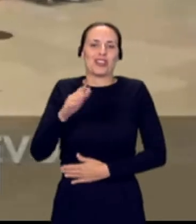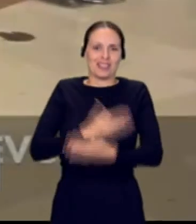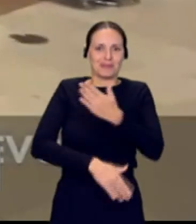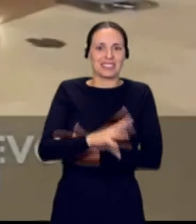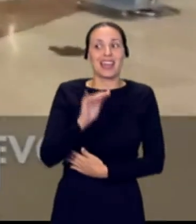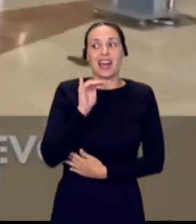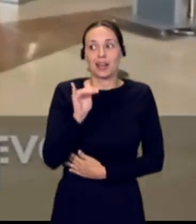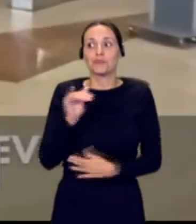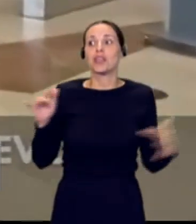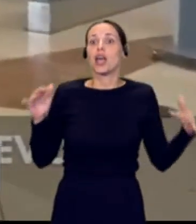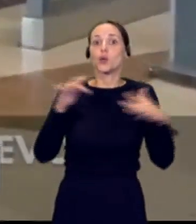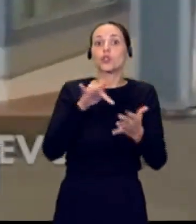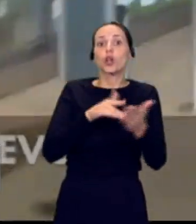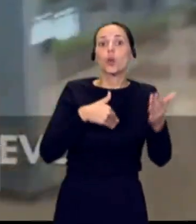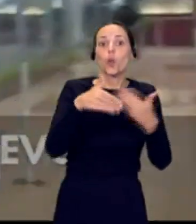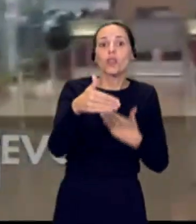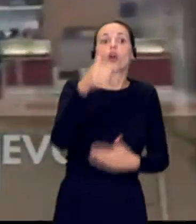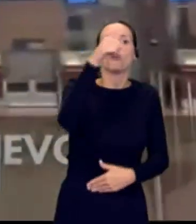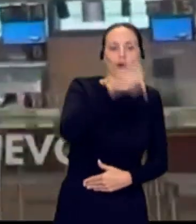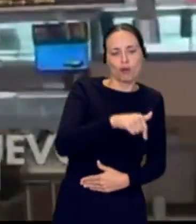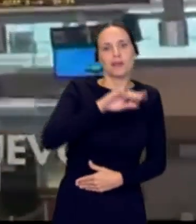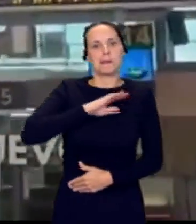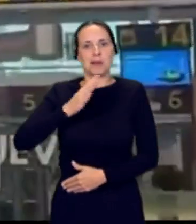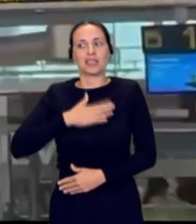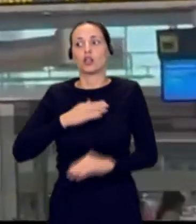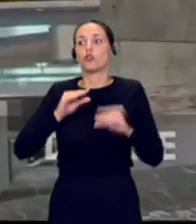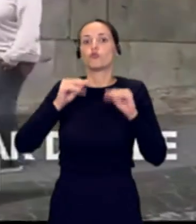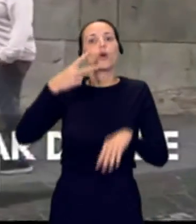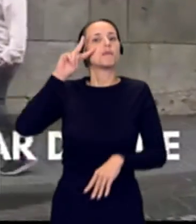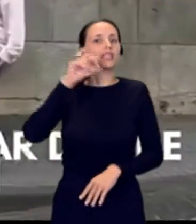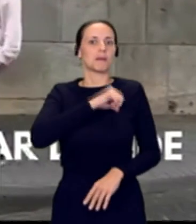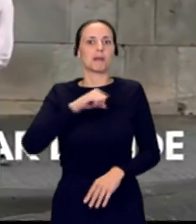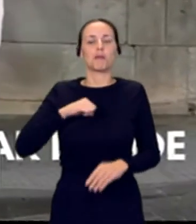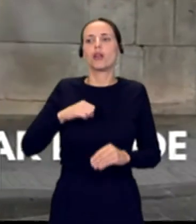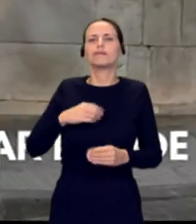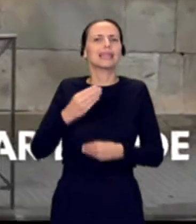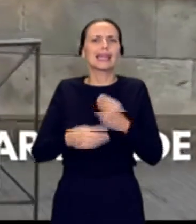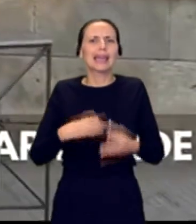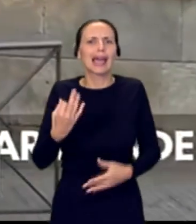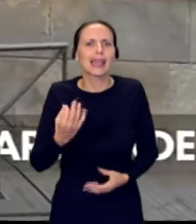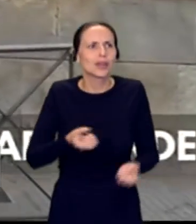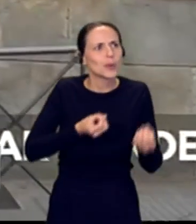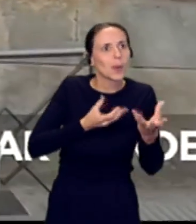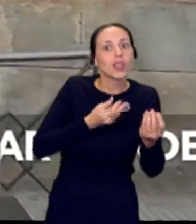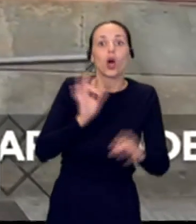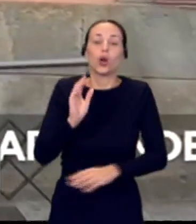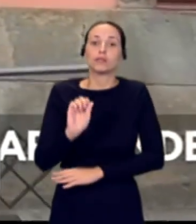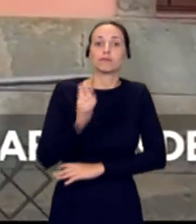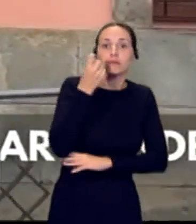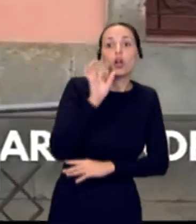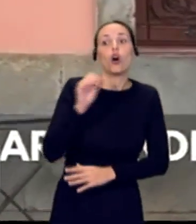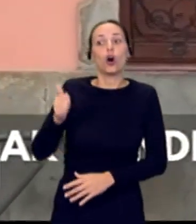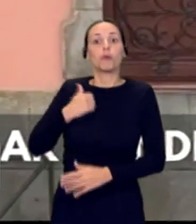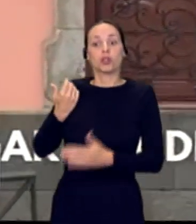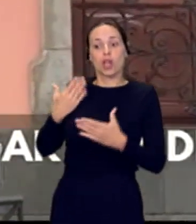que tendrá lugar hoy y mañana. Cuentan en primera persona qué están haciendo en este momento, sus logros, también sus oportunidades de inclusión y